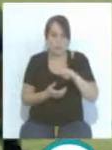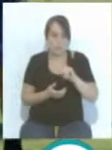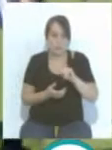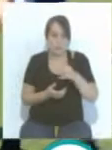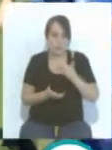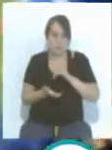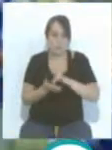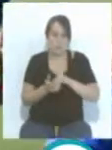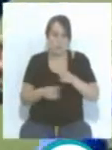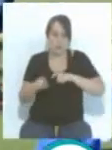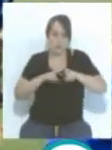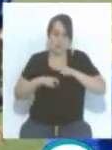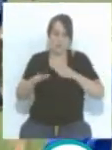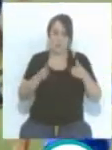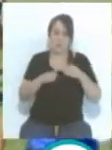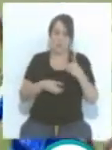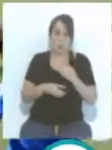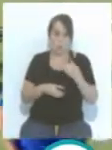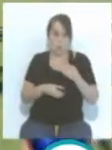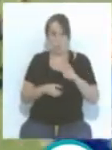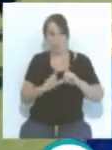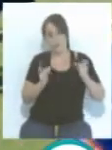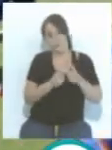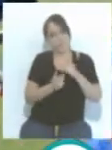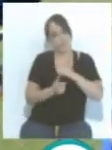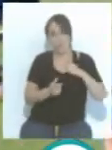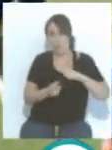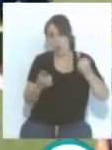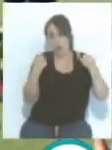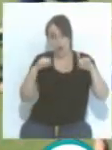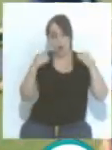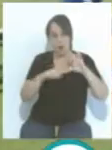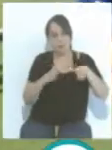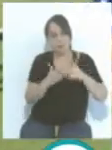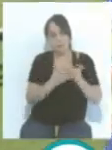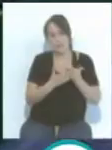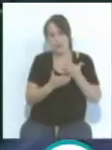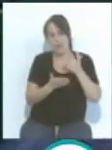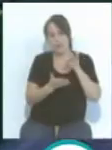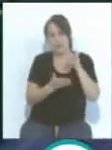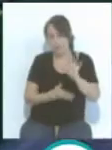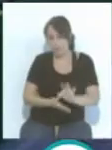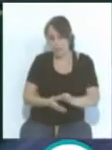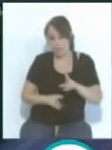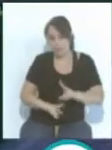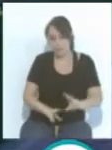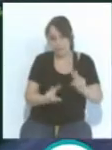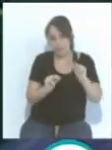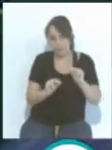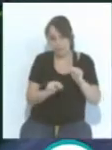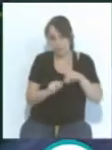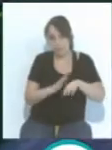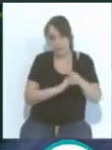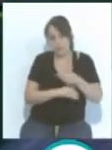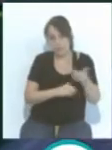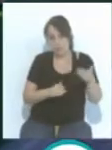fase 1, que era la fase de entrenamiento individualizado, hasta que pasaran nuevamente los controles el resto de los futbolistas y puedan